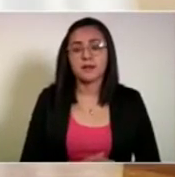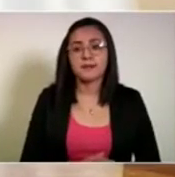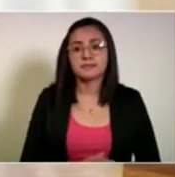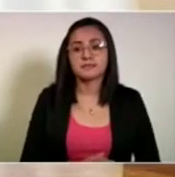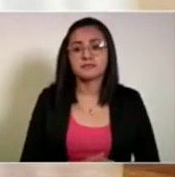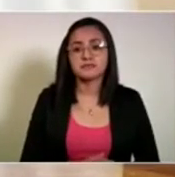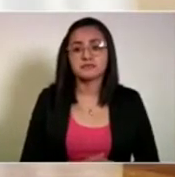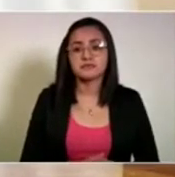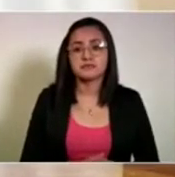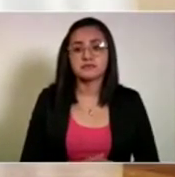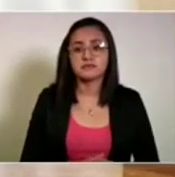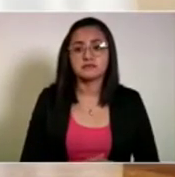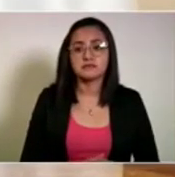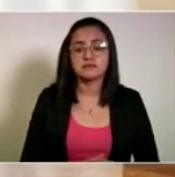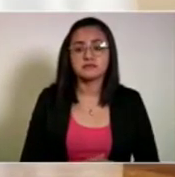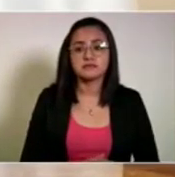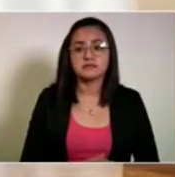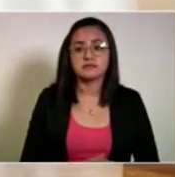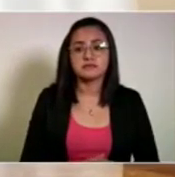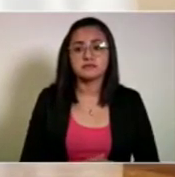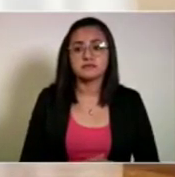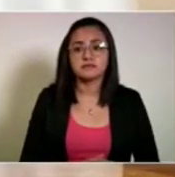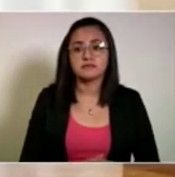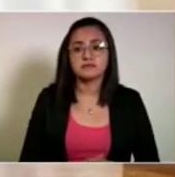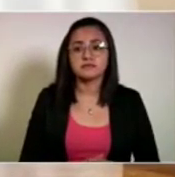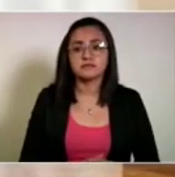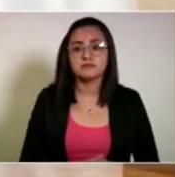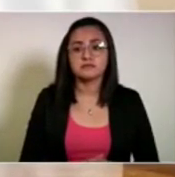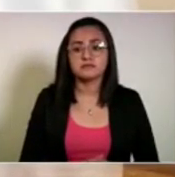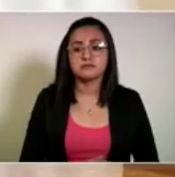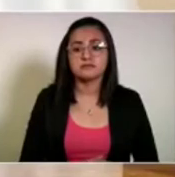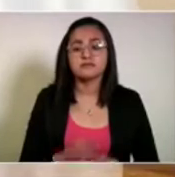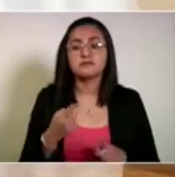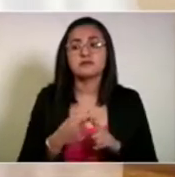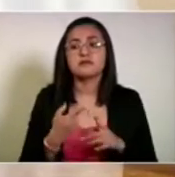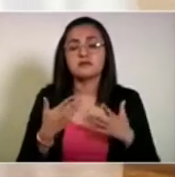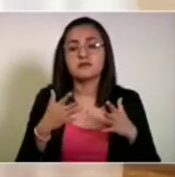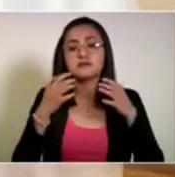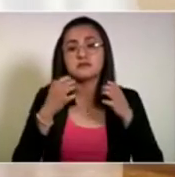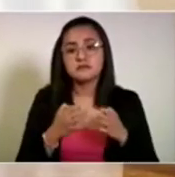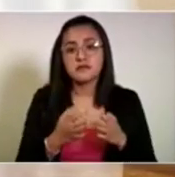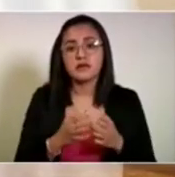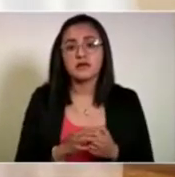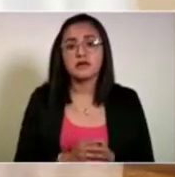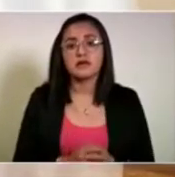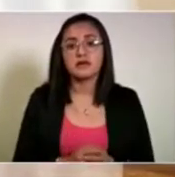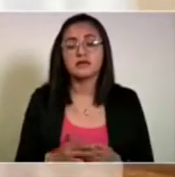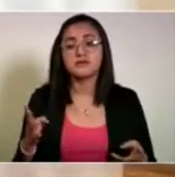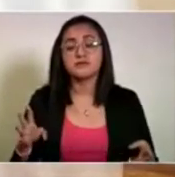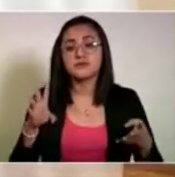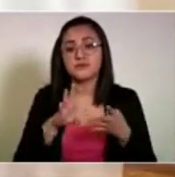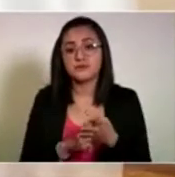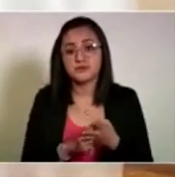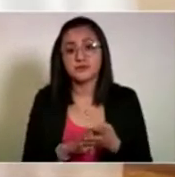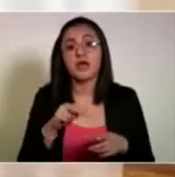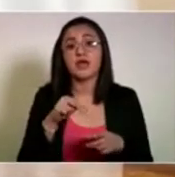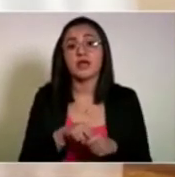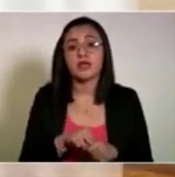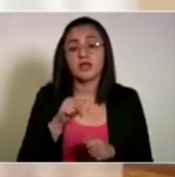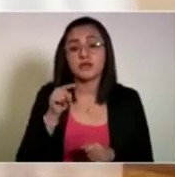secuestrador que estaba detenido en el